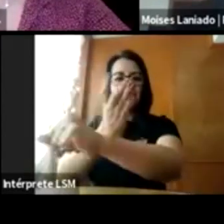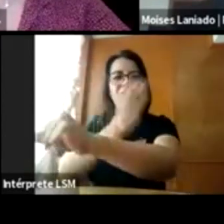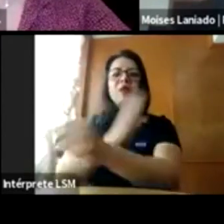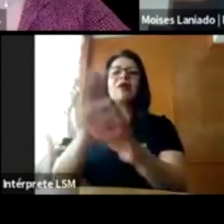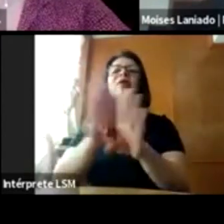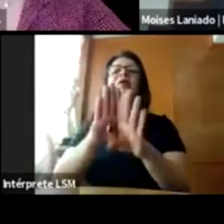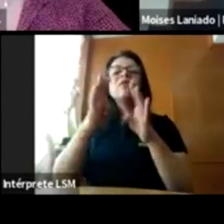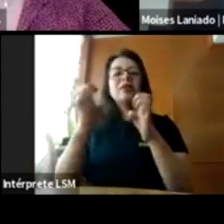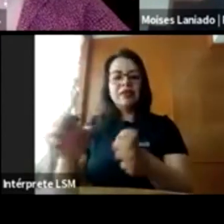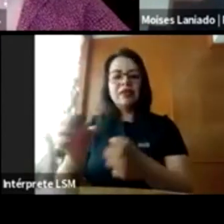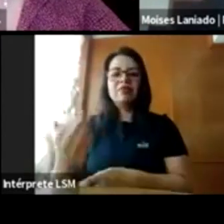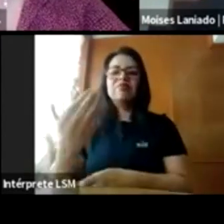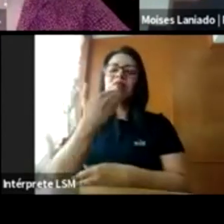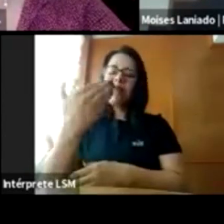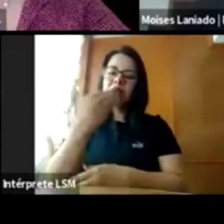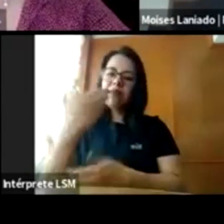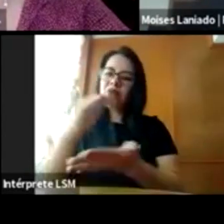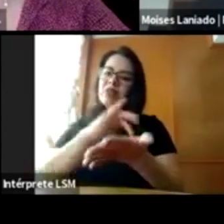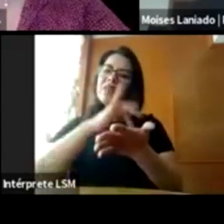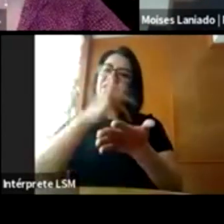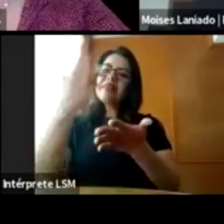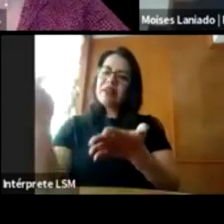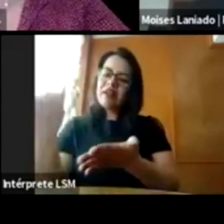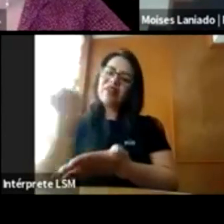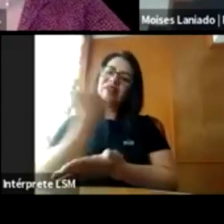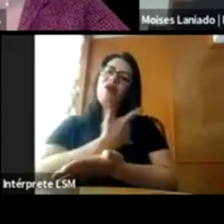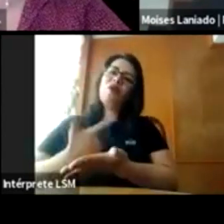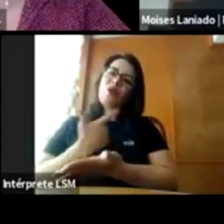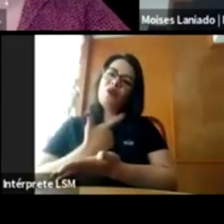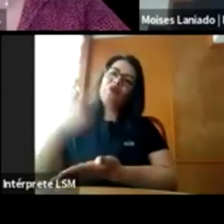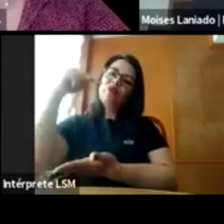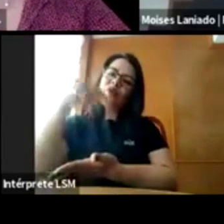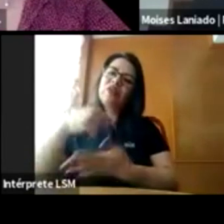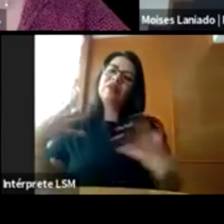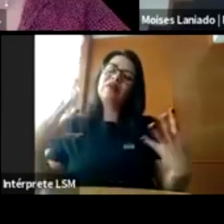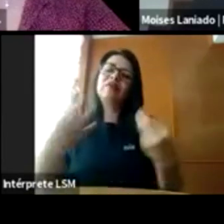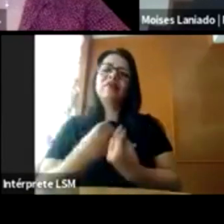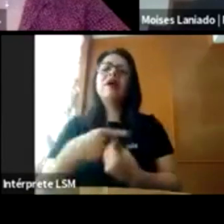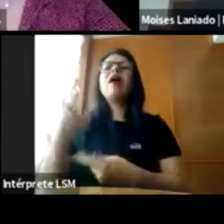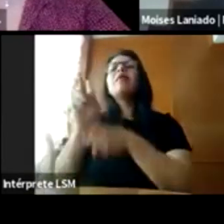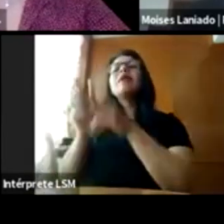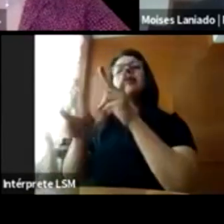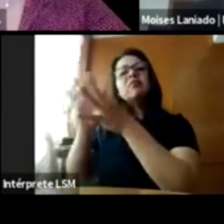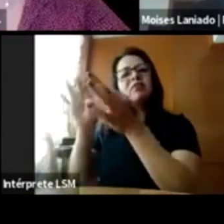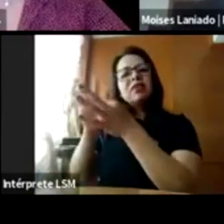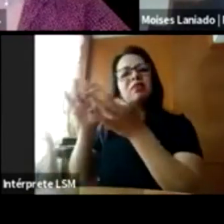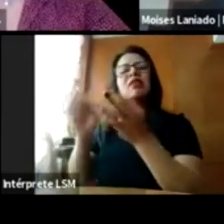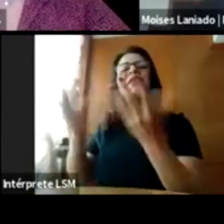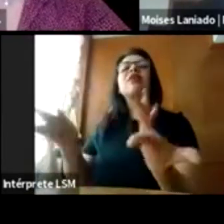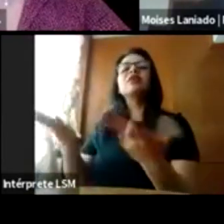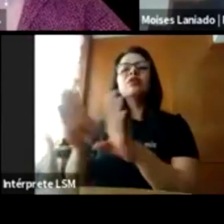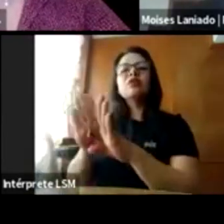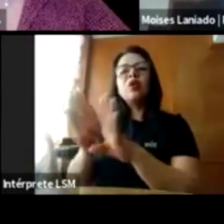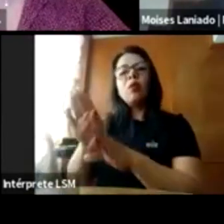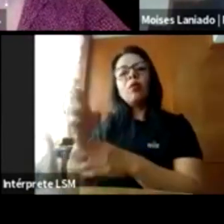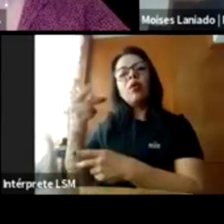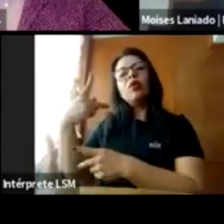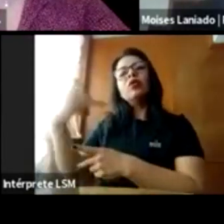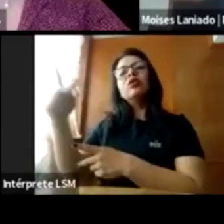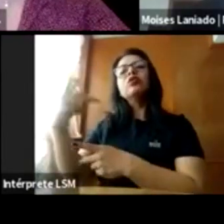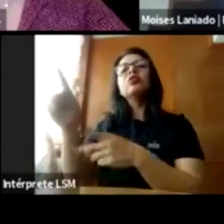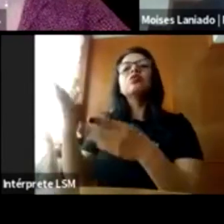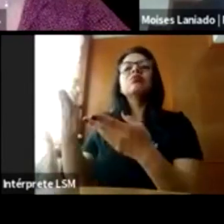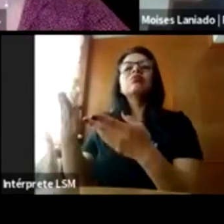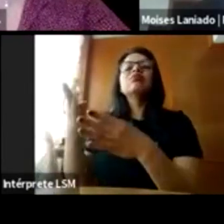Muy bien, gracias, Javier. Un gusto estar aquí con ustedes hoy. Cuéntanos un poco, para manera de introducción, Daniela, cuéntanos un poco qué hace esta